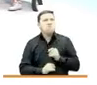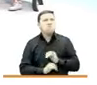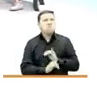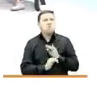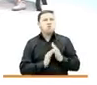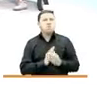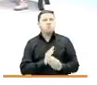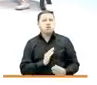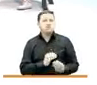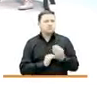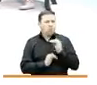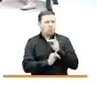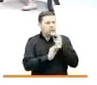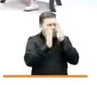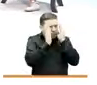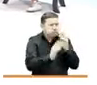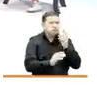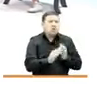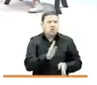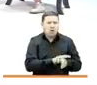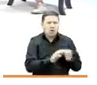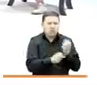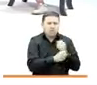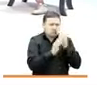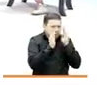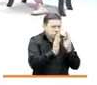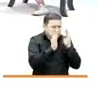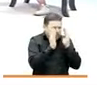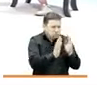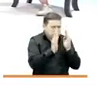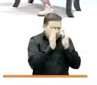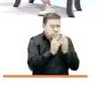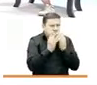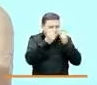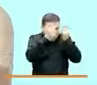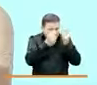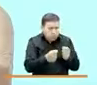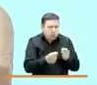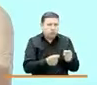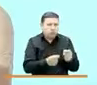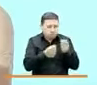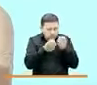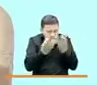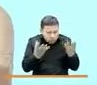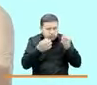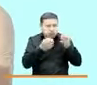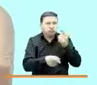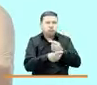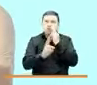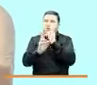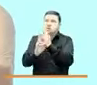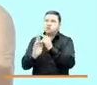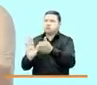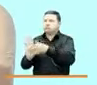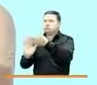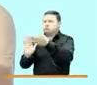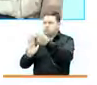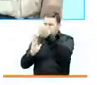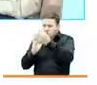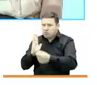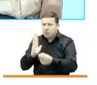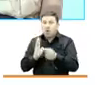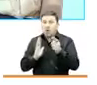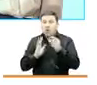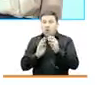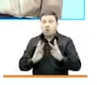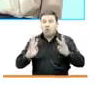desnutrición aguda, y seguimos trabajando para tener esas cifras que hoy tenemos que han sido reconocidas y exaltadas, repito, por UNICEF y por